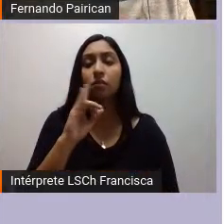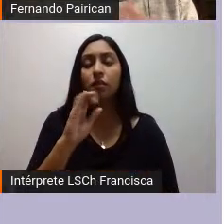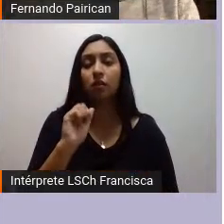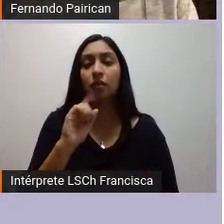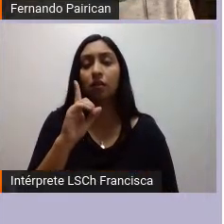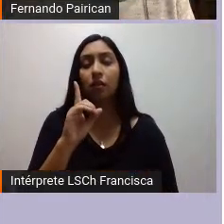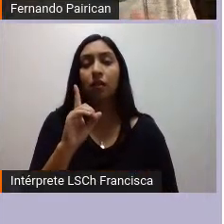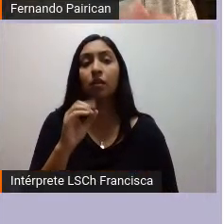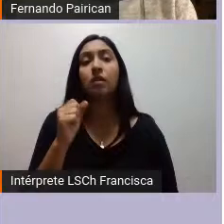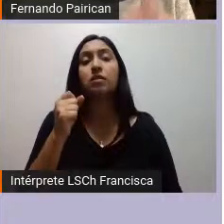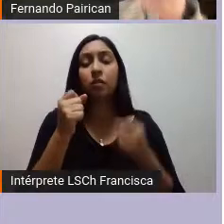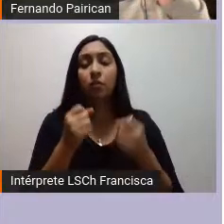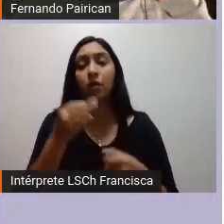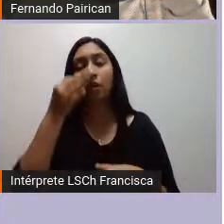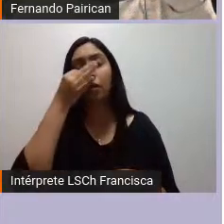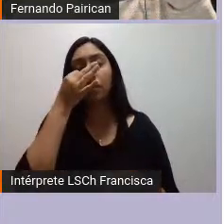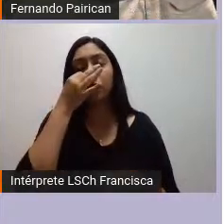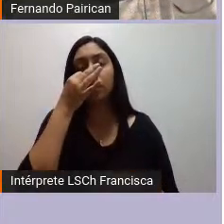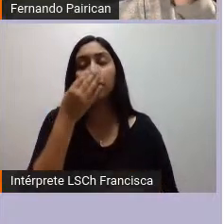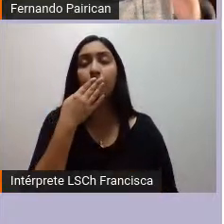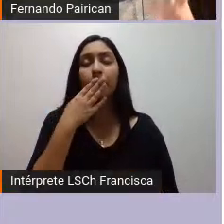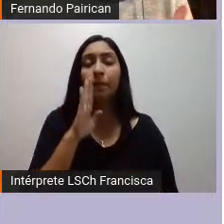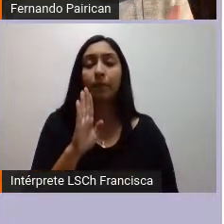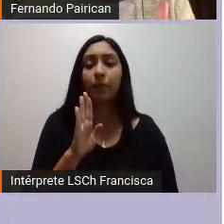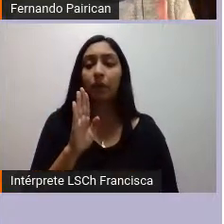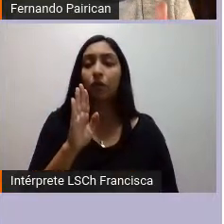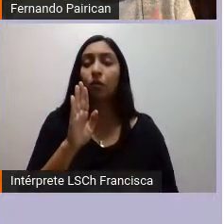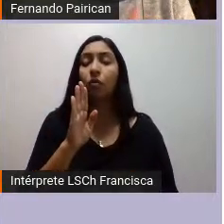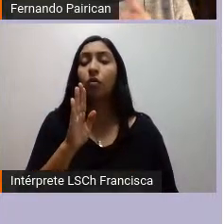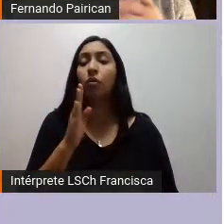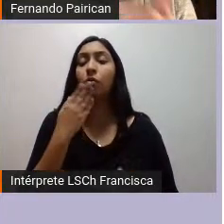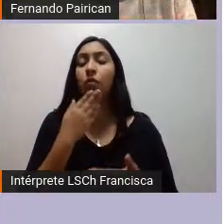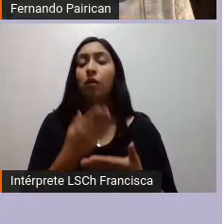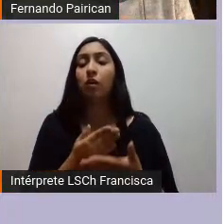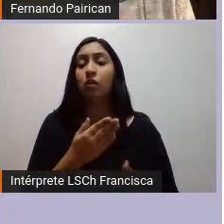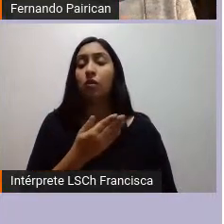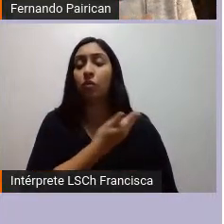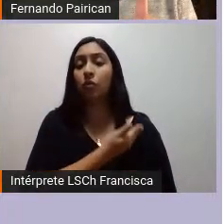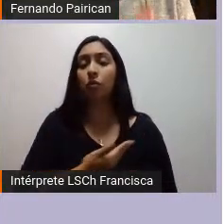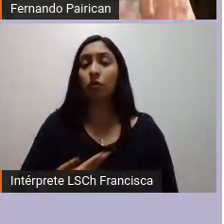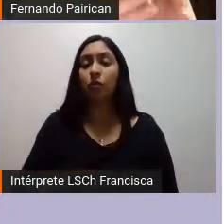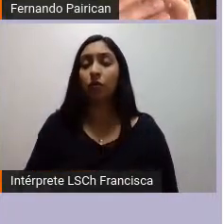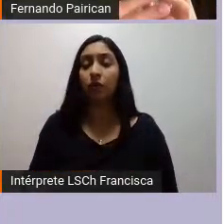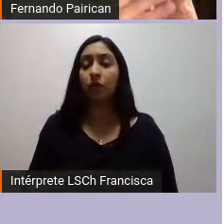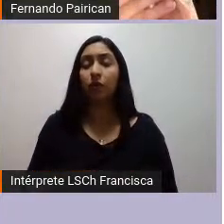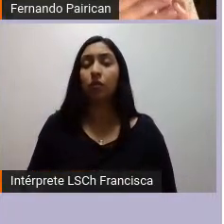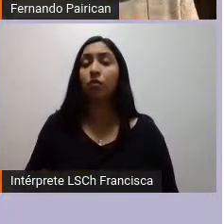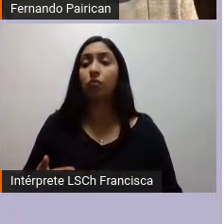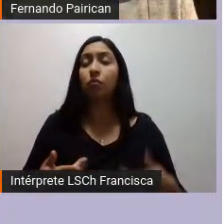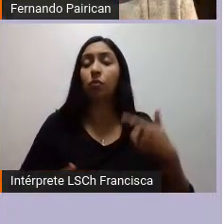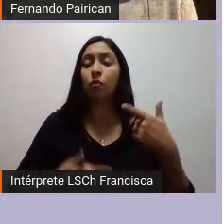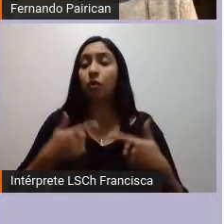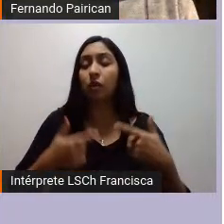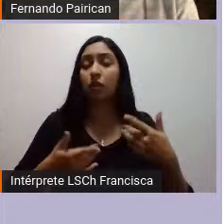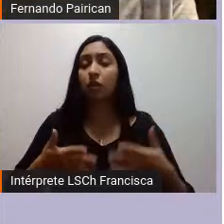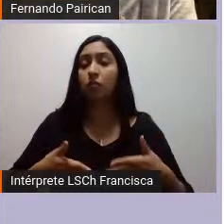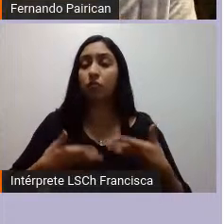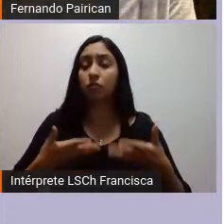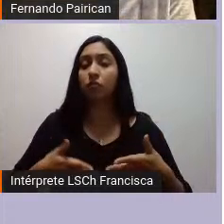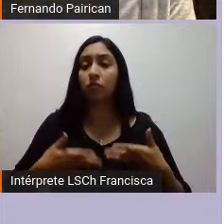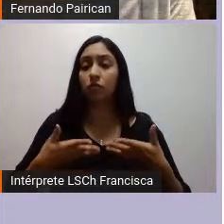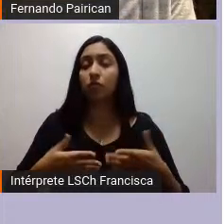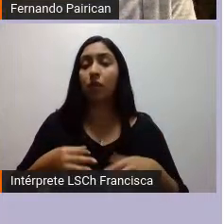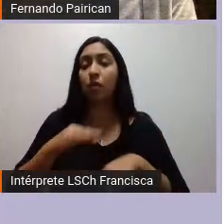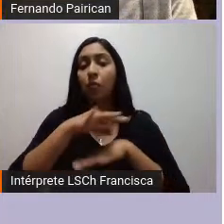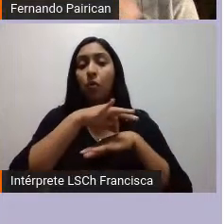donde los gobiernos van a impulsar políticas de fomento identitario aspectos desarrollados con el turismo y